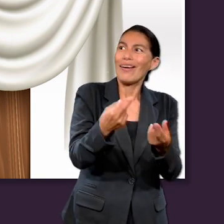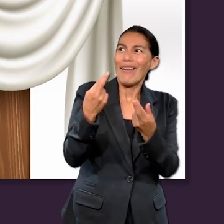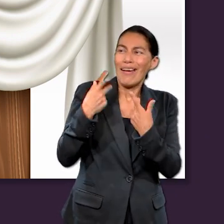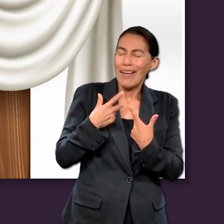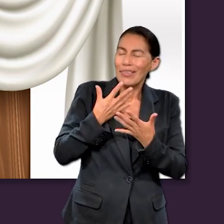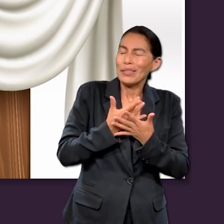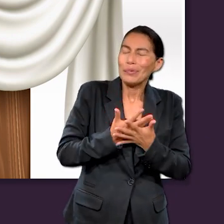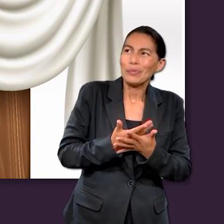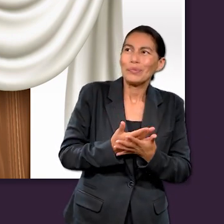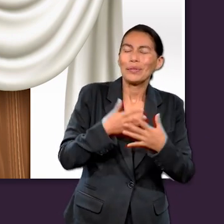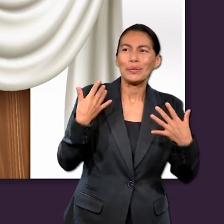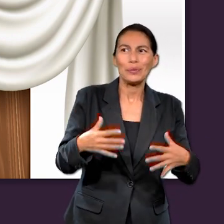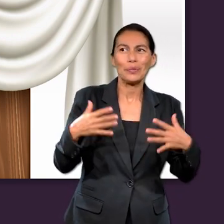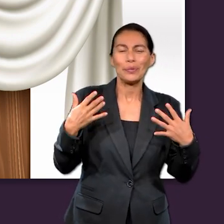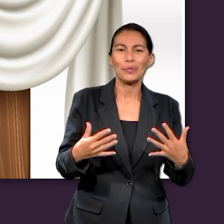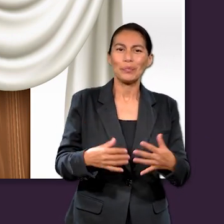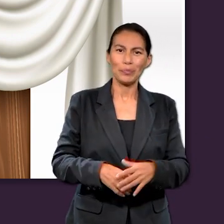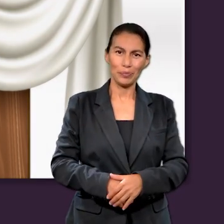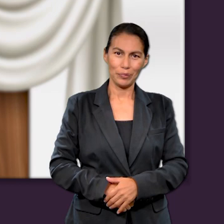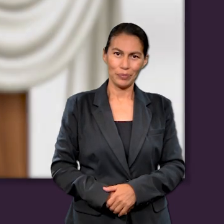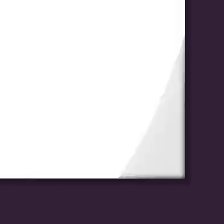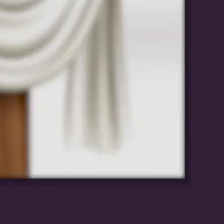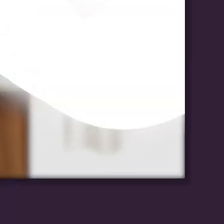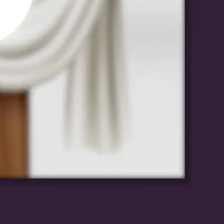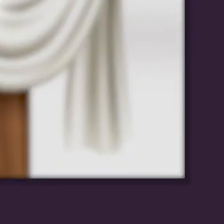es un regalo de Dios para nosotros.